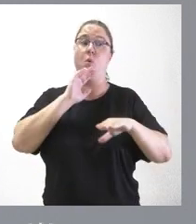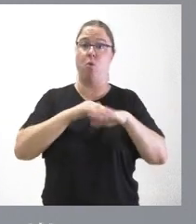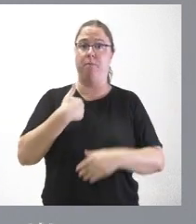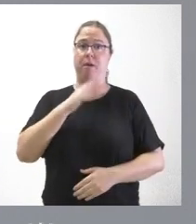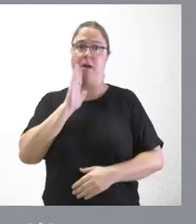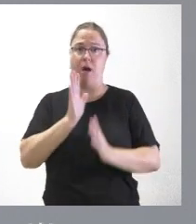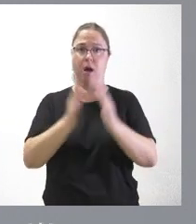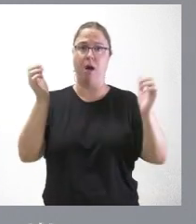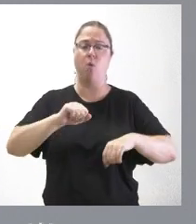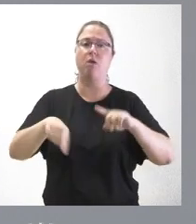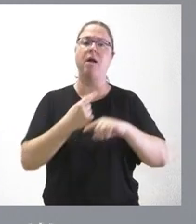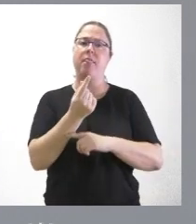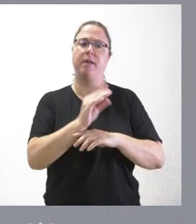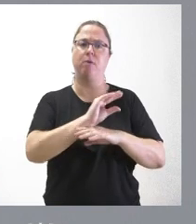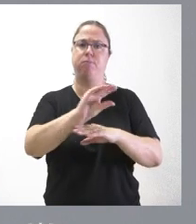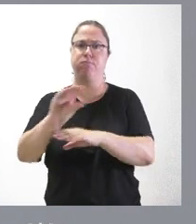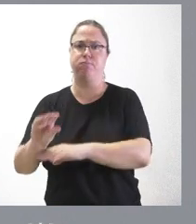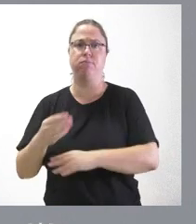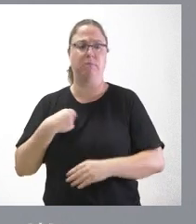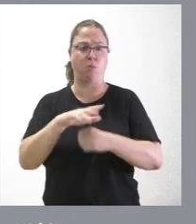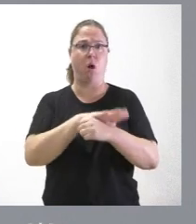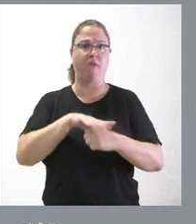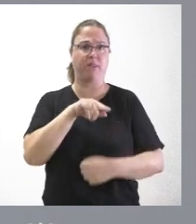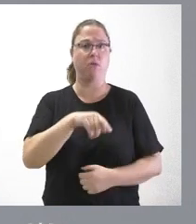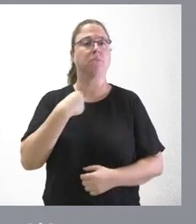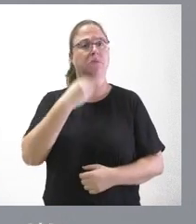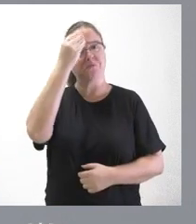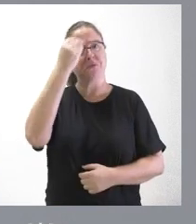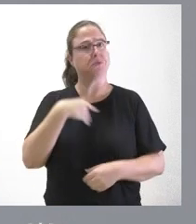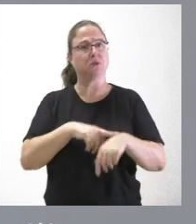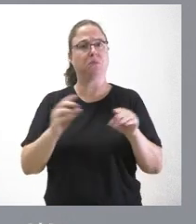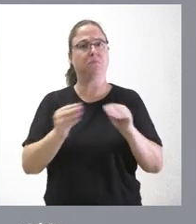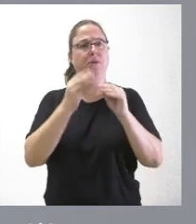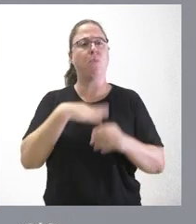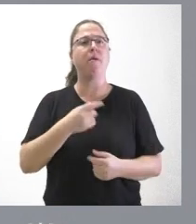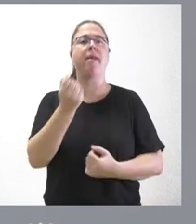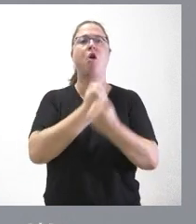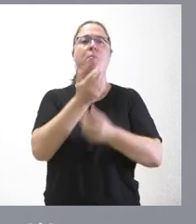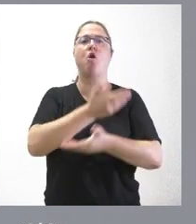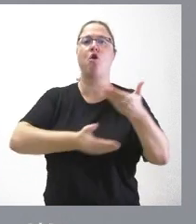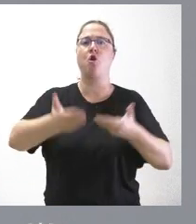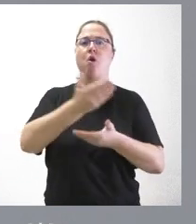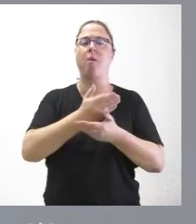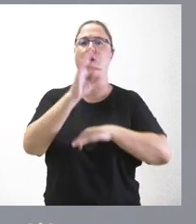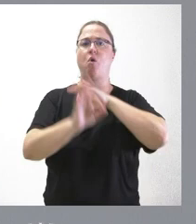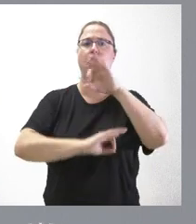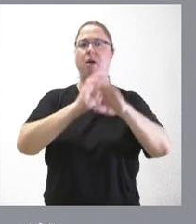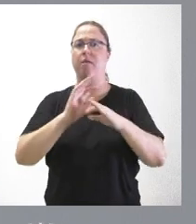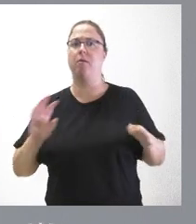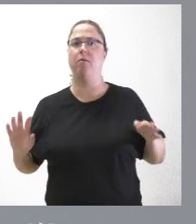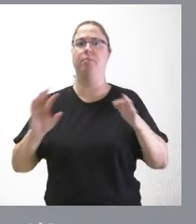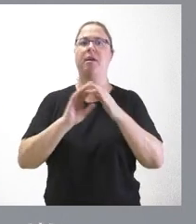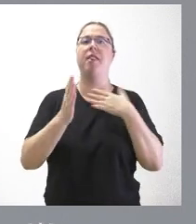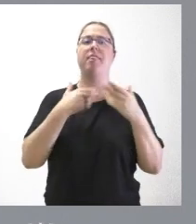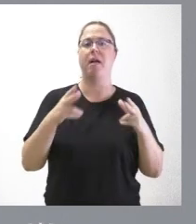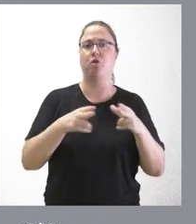cantidades que se dirigen en este ámbito. Yo creo que es plenamente compatible que podamos colaborar económicamente con las organizaciones vinculadas al diálogo